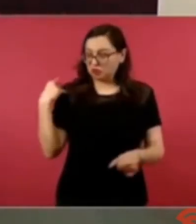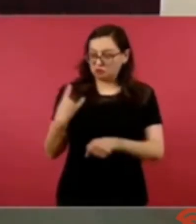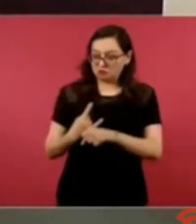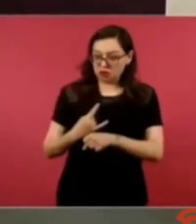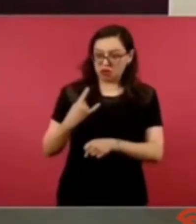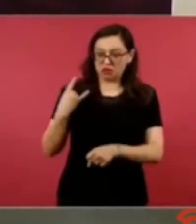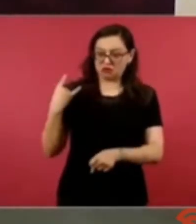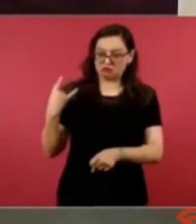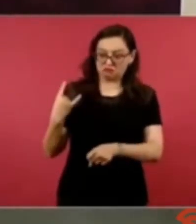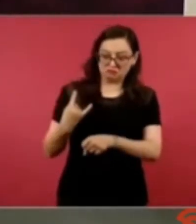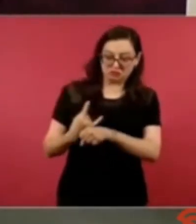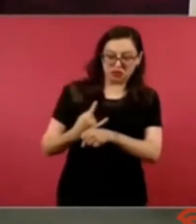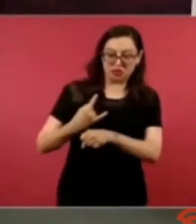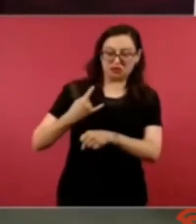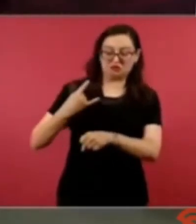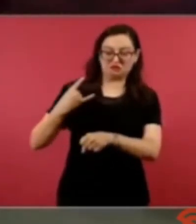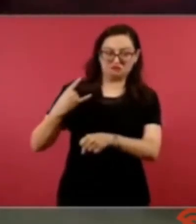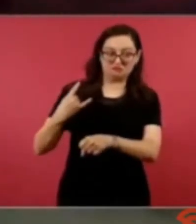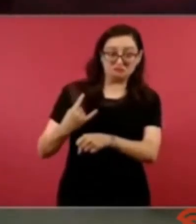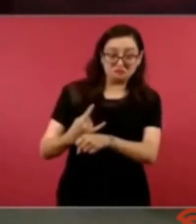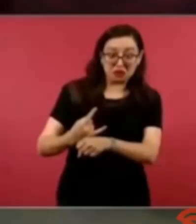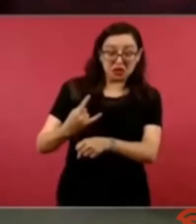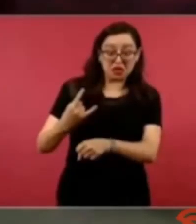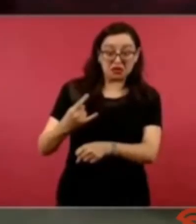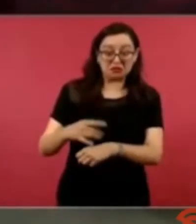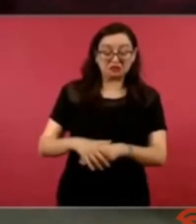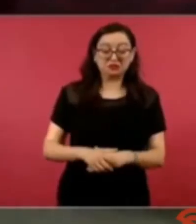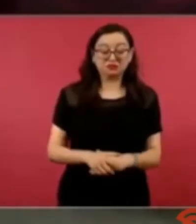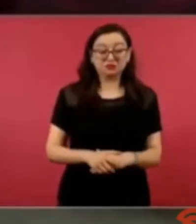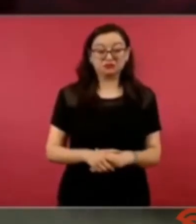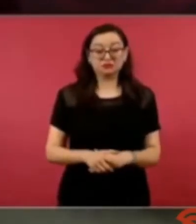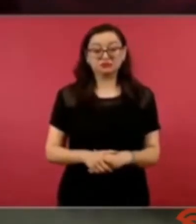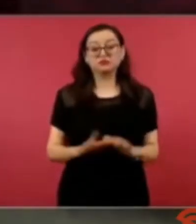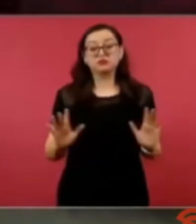en política aunque yo no estoy de acuerdo del todo